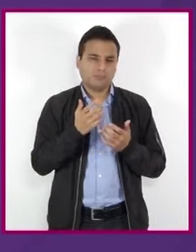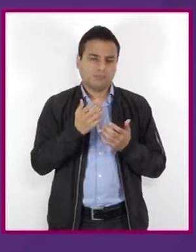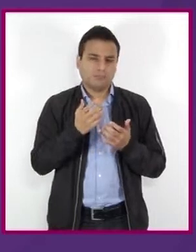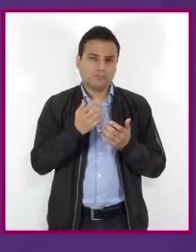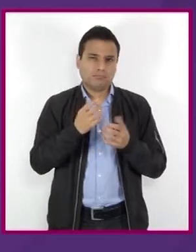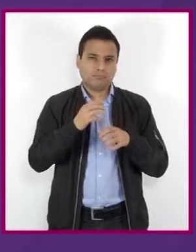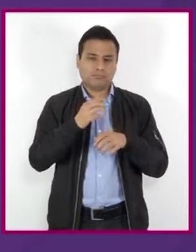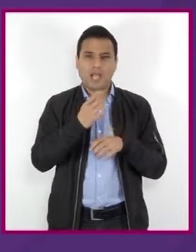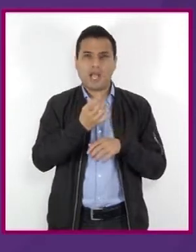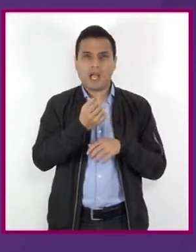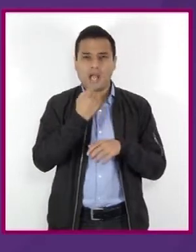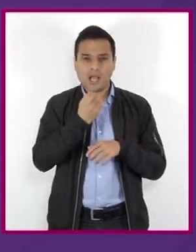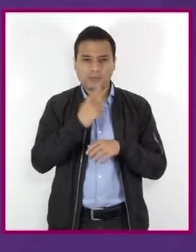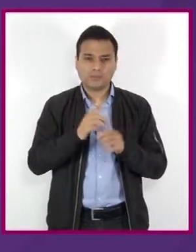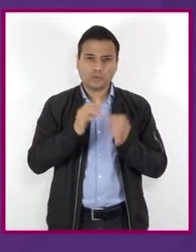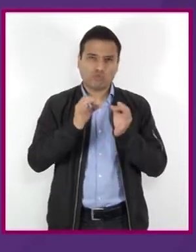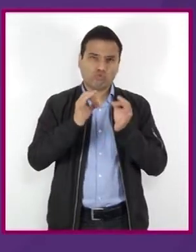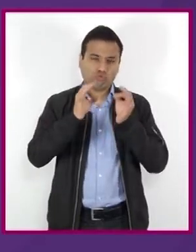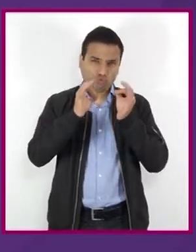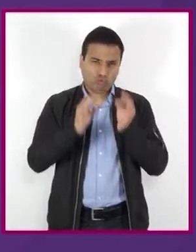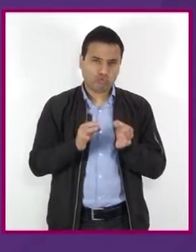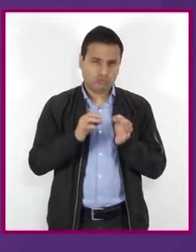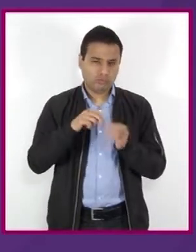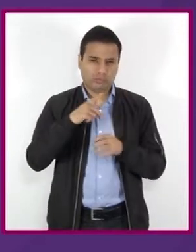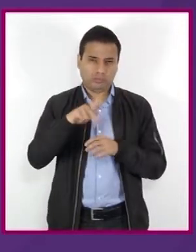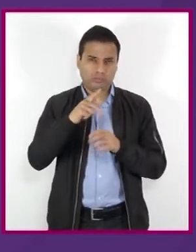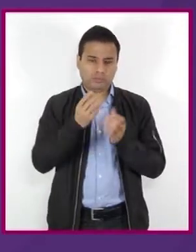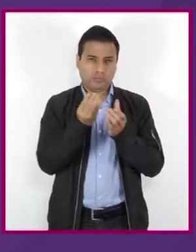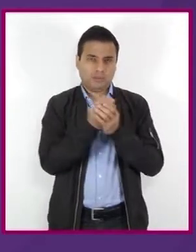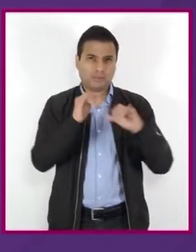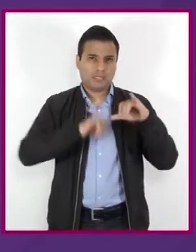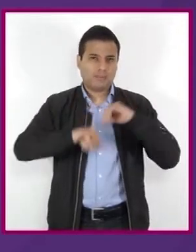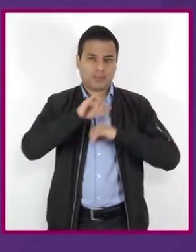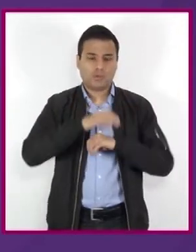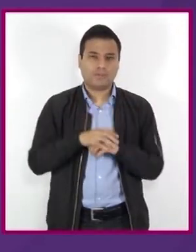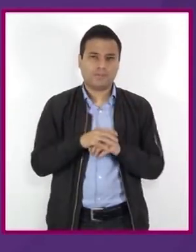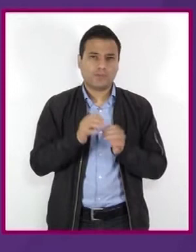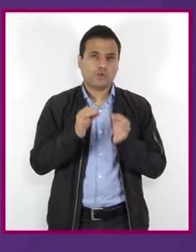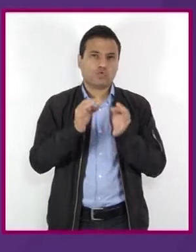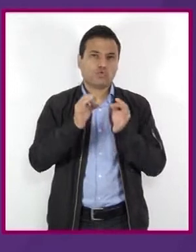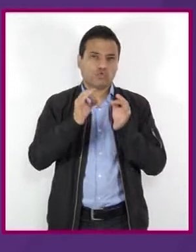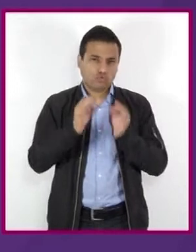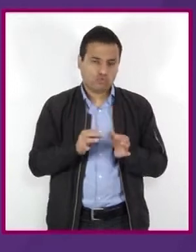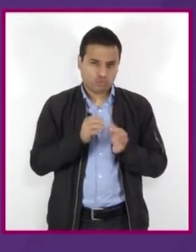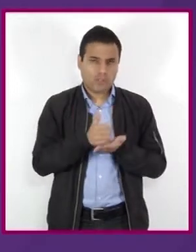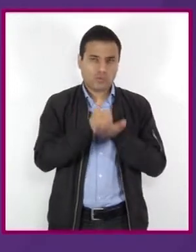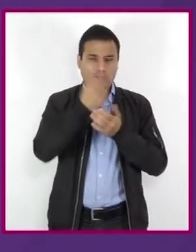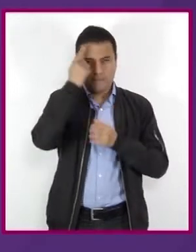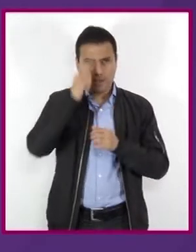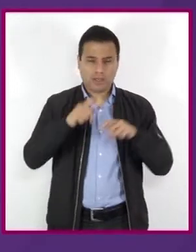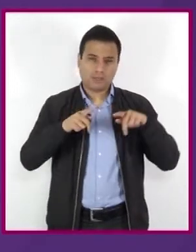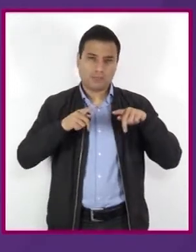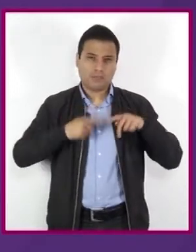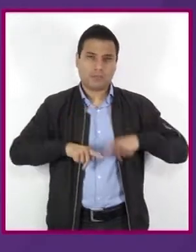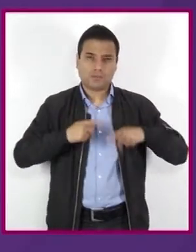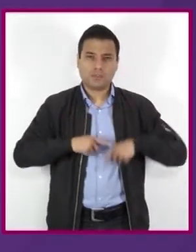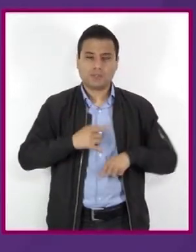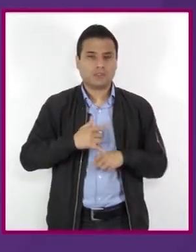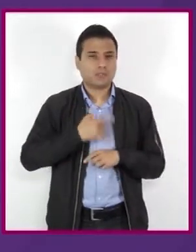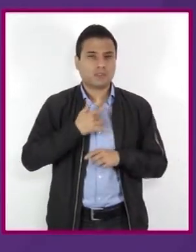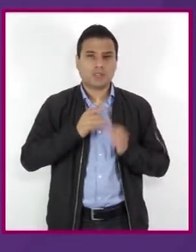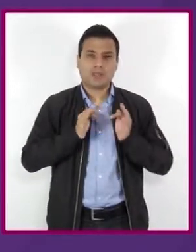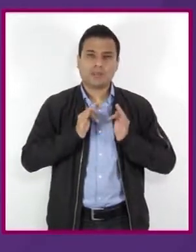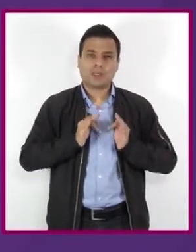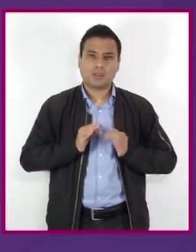C17H19NO3 perteneciente a los analgésicos opiáceos y modifica la forma en que el